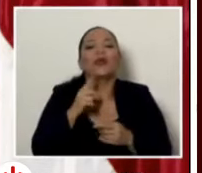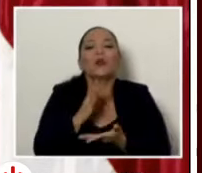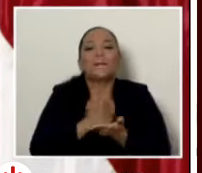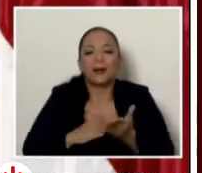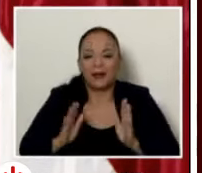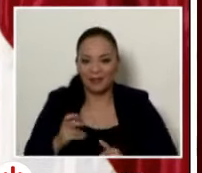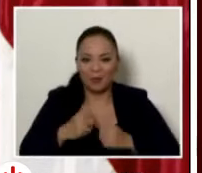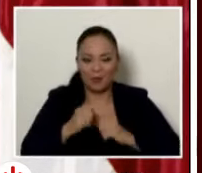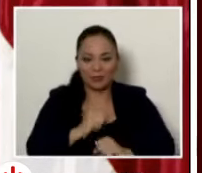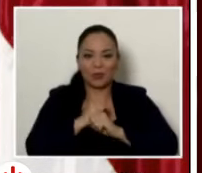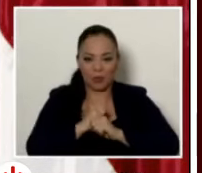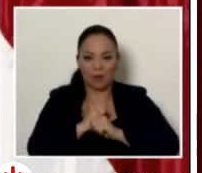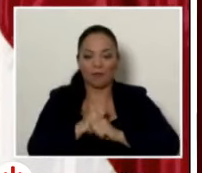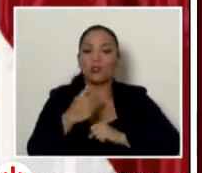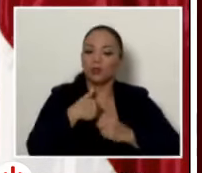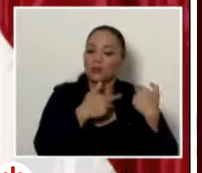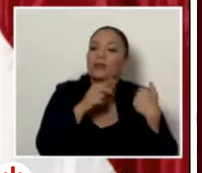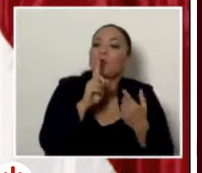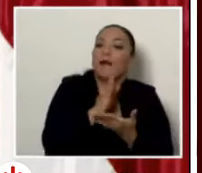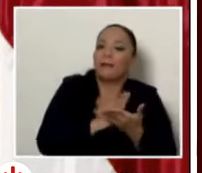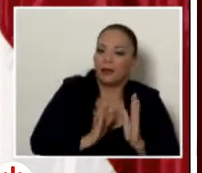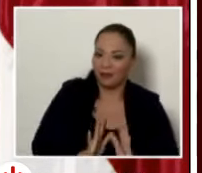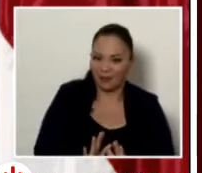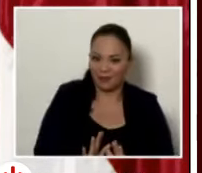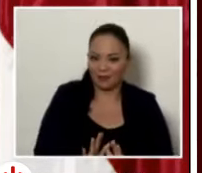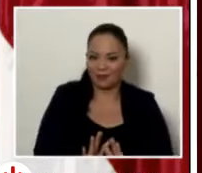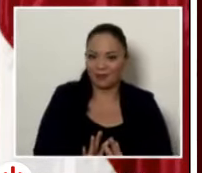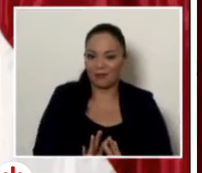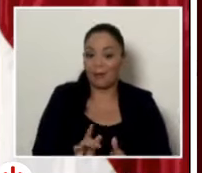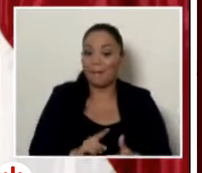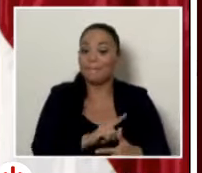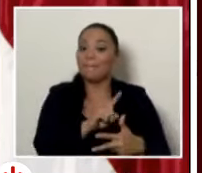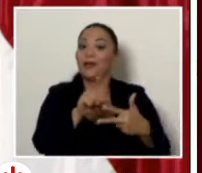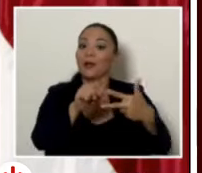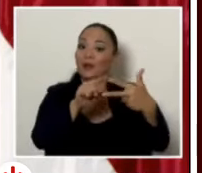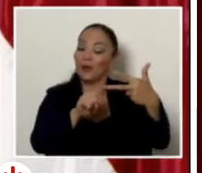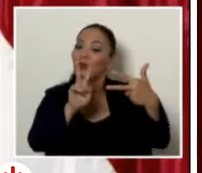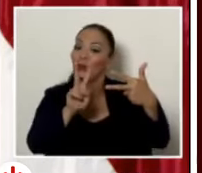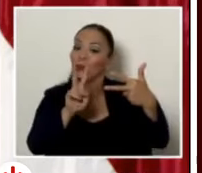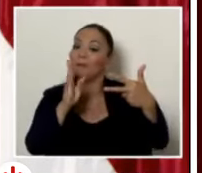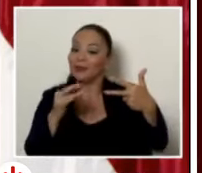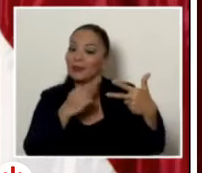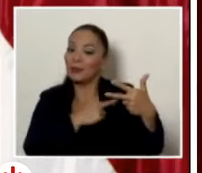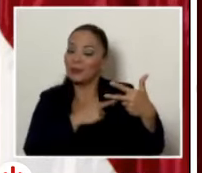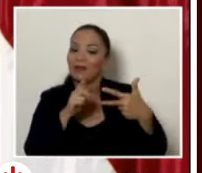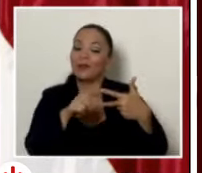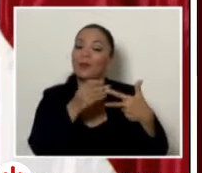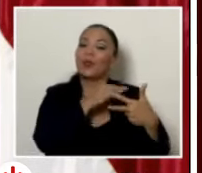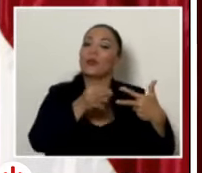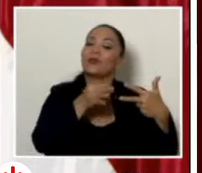problema de seguridad que resolver las otras partes en esto es el Poder Judicial y